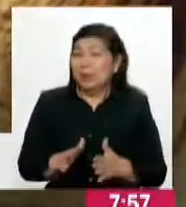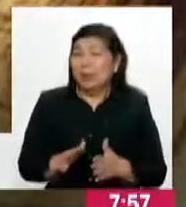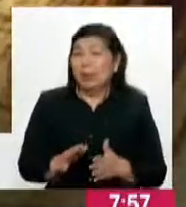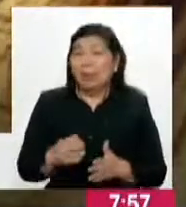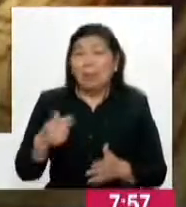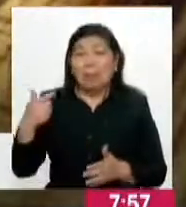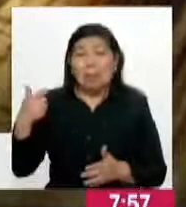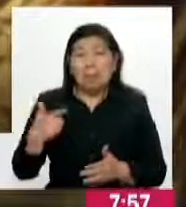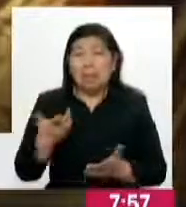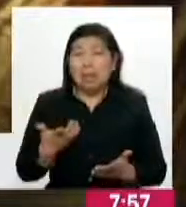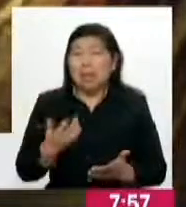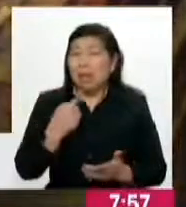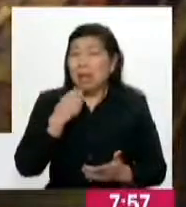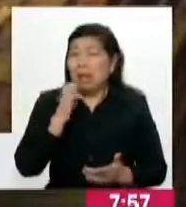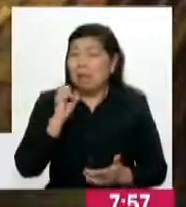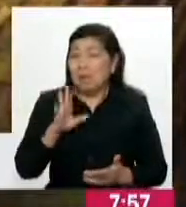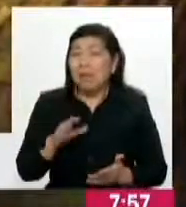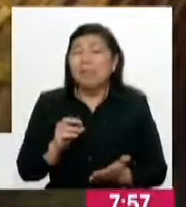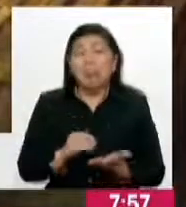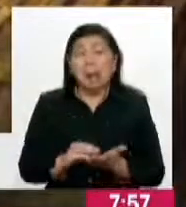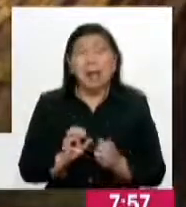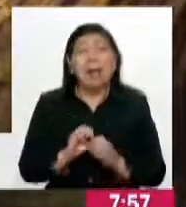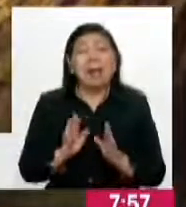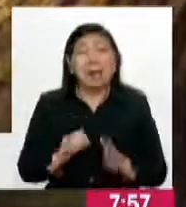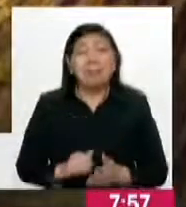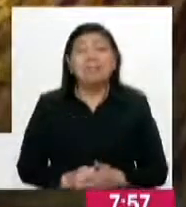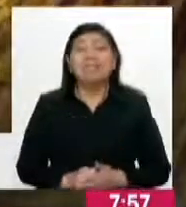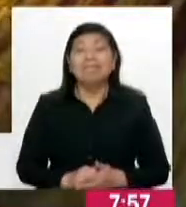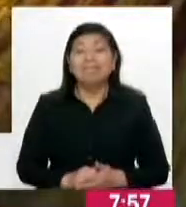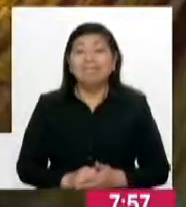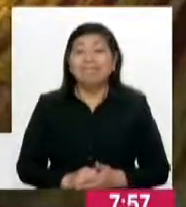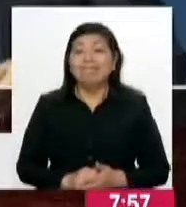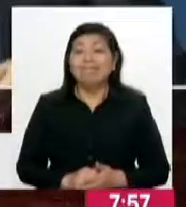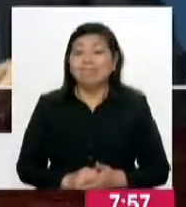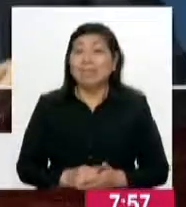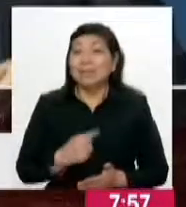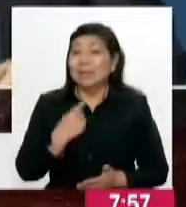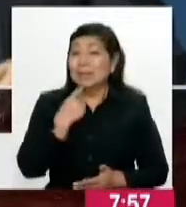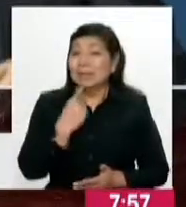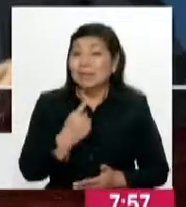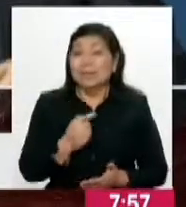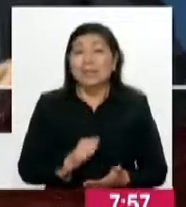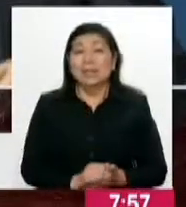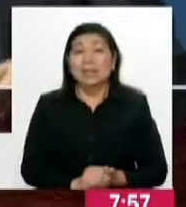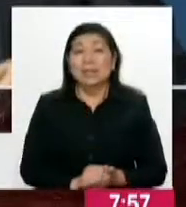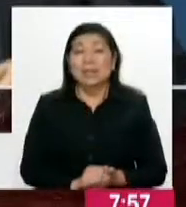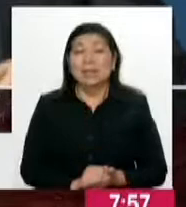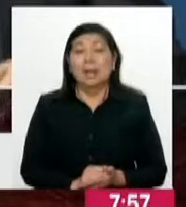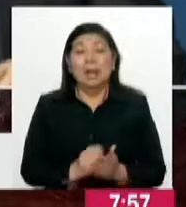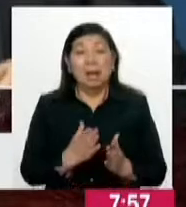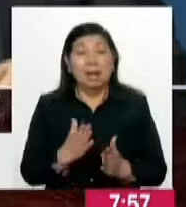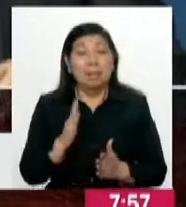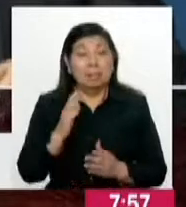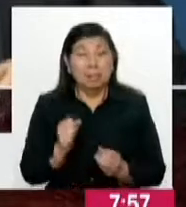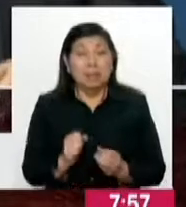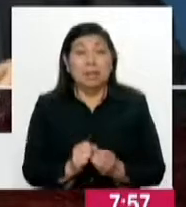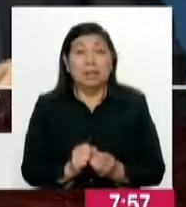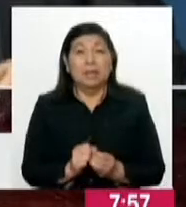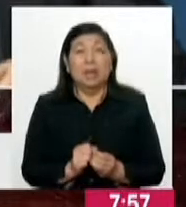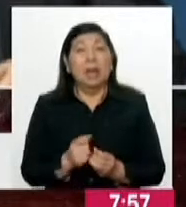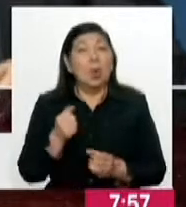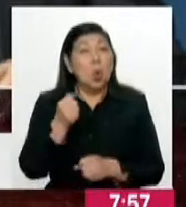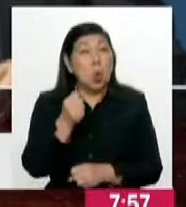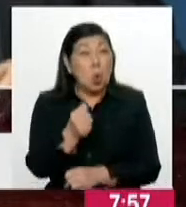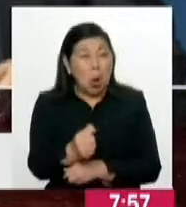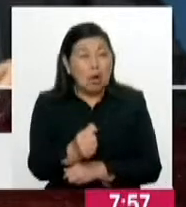este asesinato ya la información es más clara. De hecho, si hacemos referencia a la Operación Patriota, ese fue un